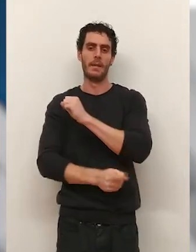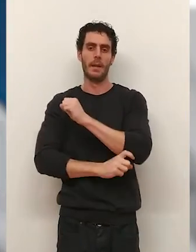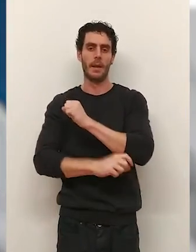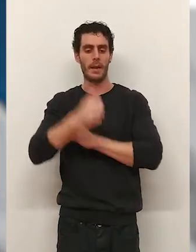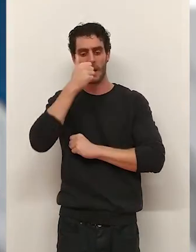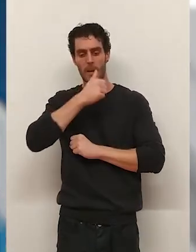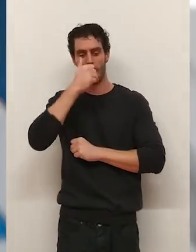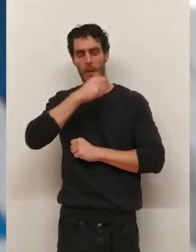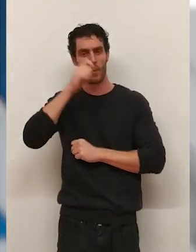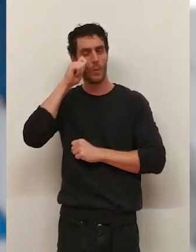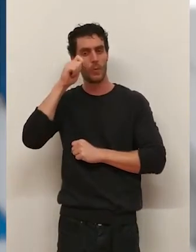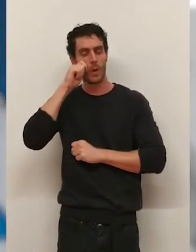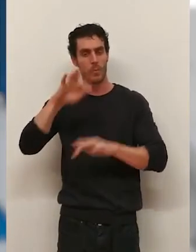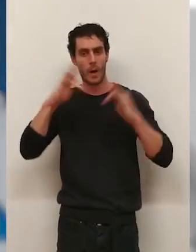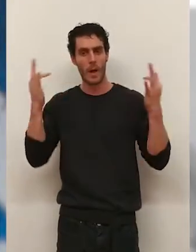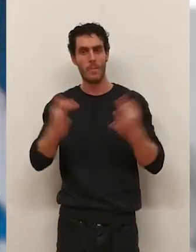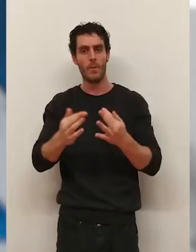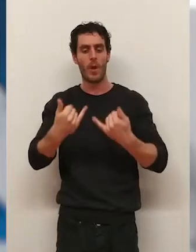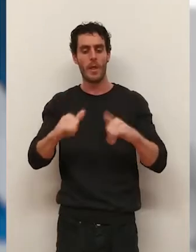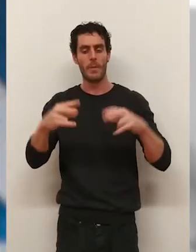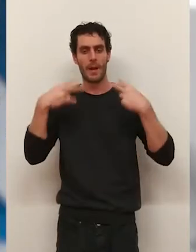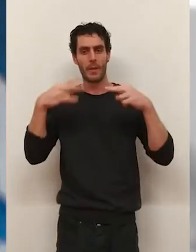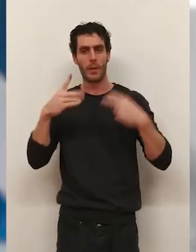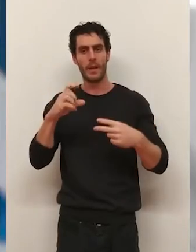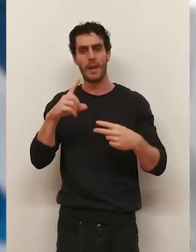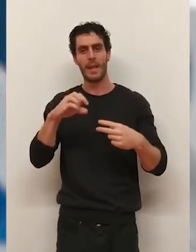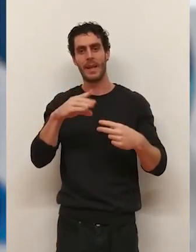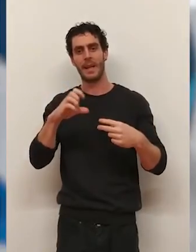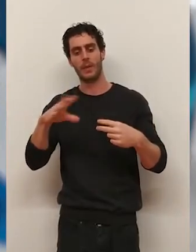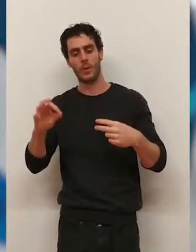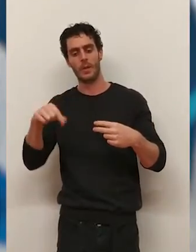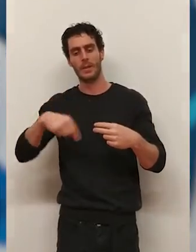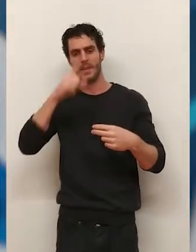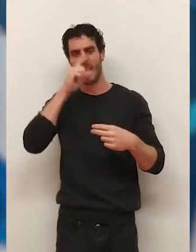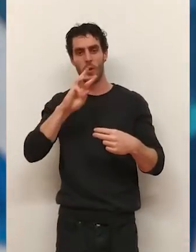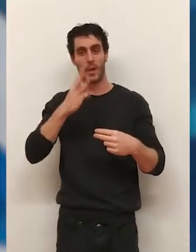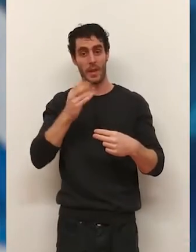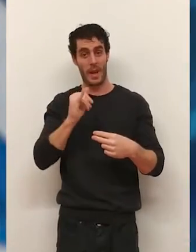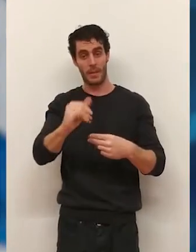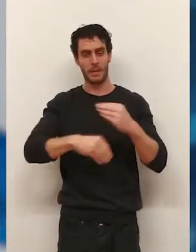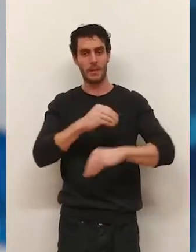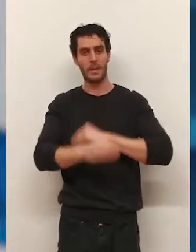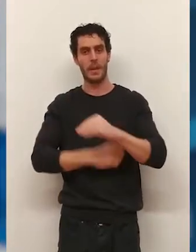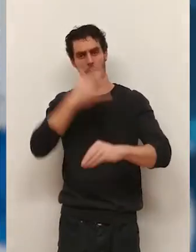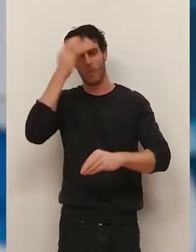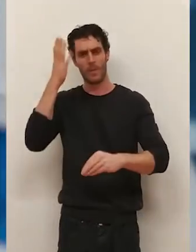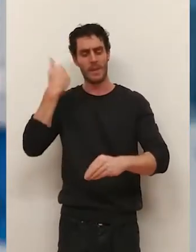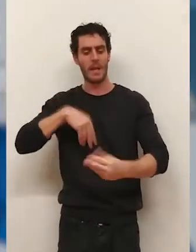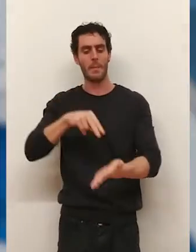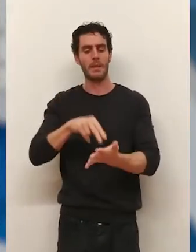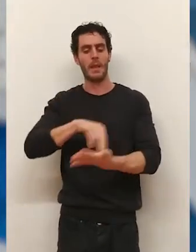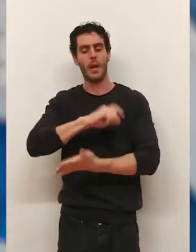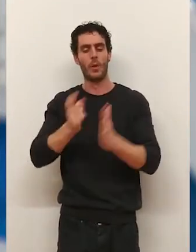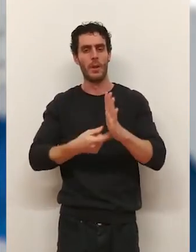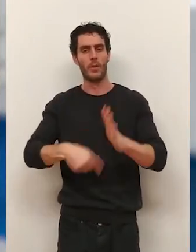estrategia y enoturismo. El foro se celebrará en el restaurante Delicato, alcanza este año su tercera edición y por fin será totalmente presencial.